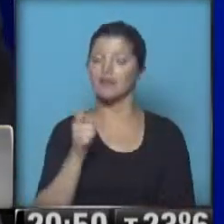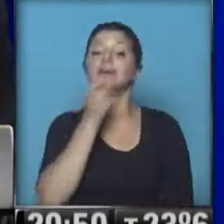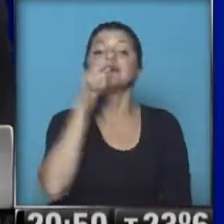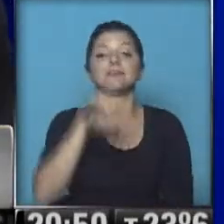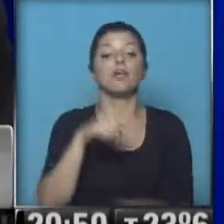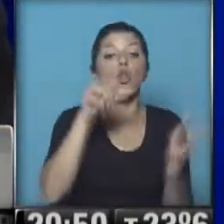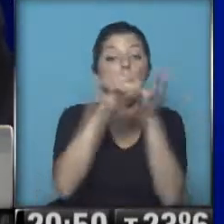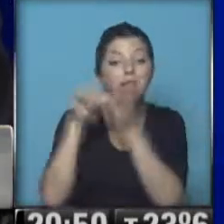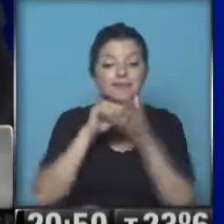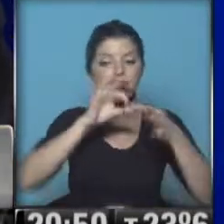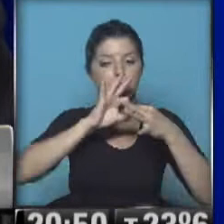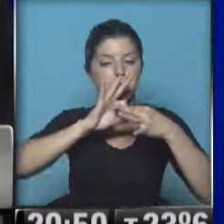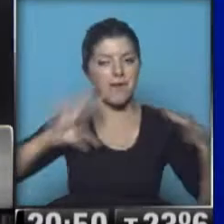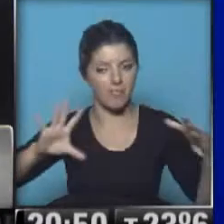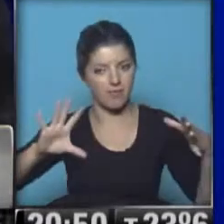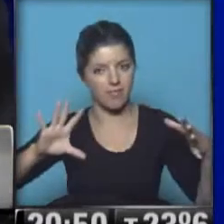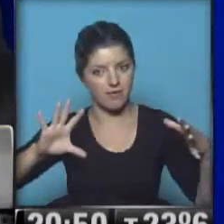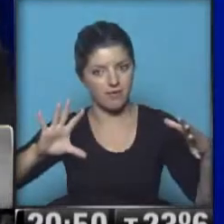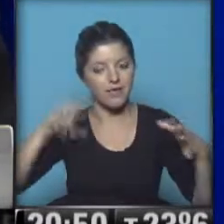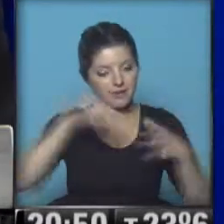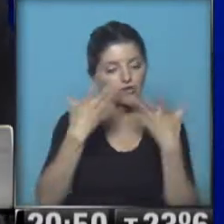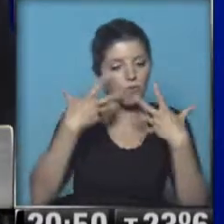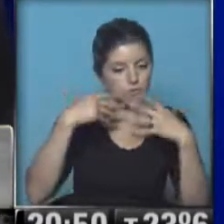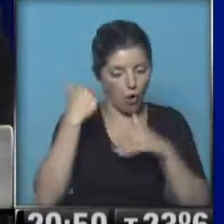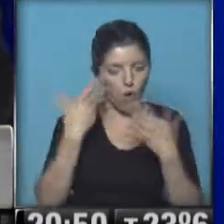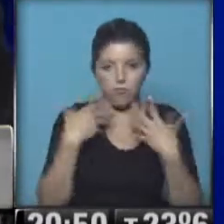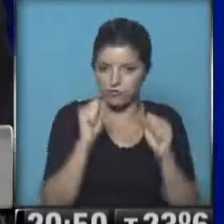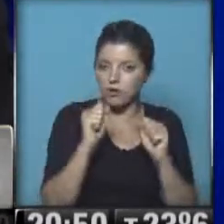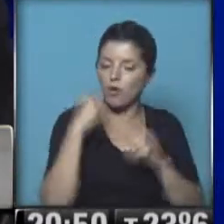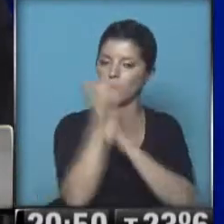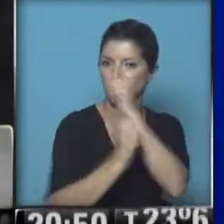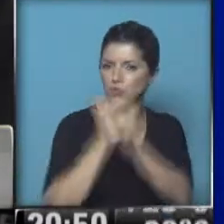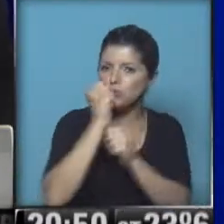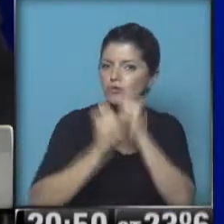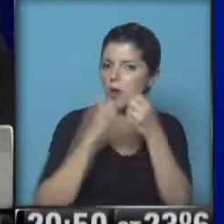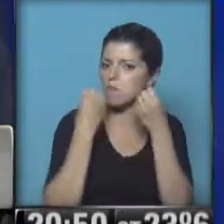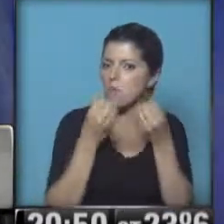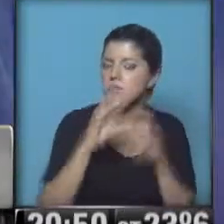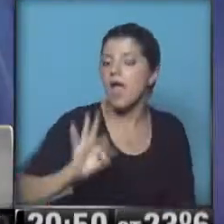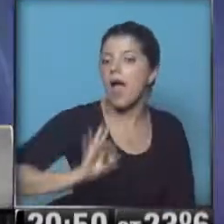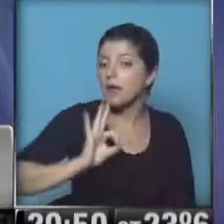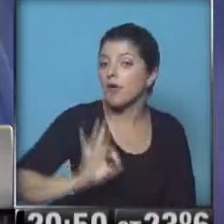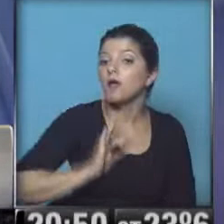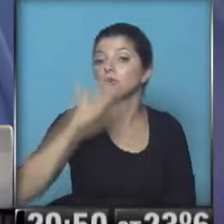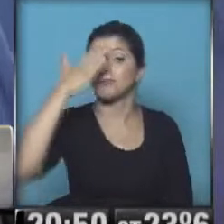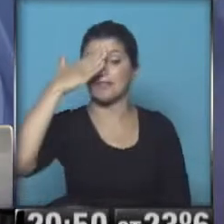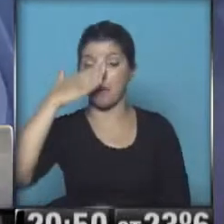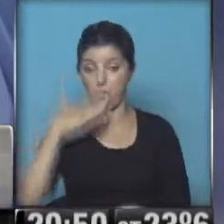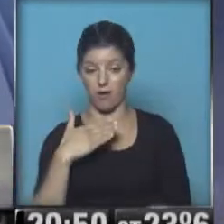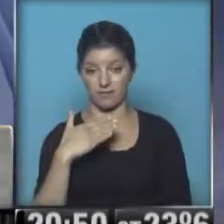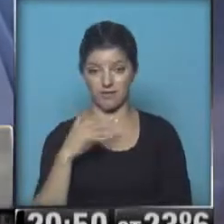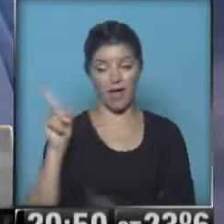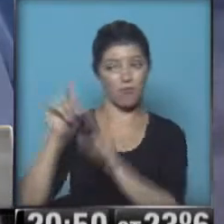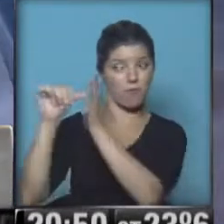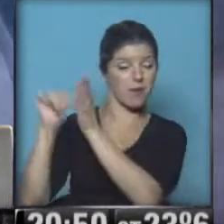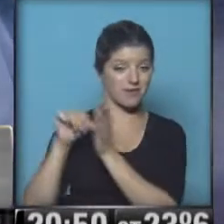los países centrales que lograron desarrollar industria durante muchos años y relegaron a